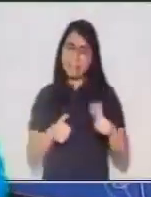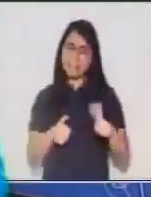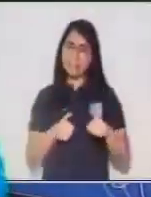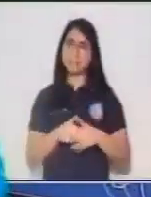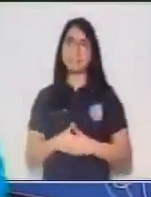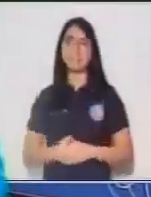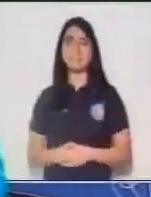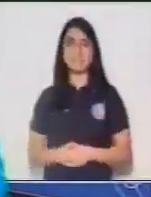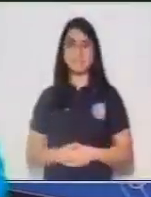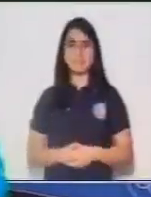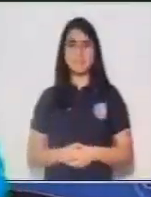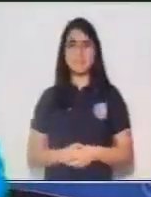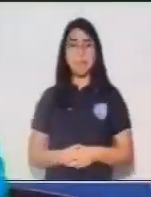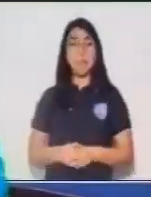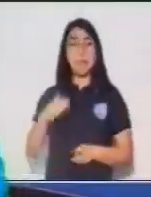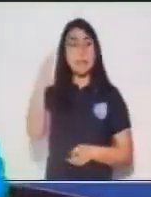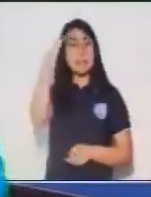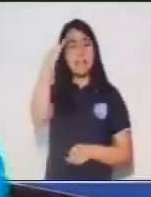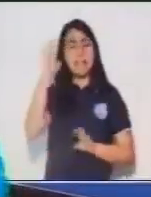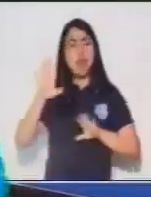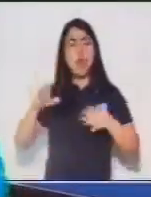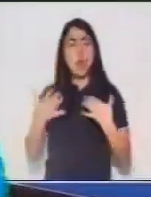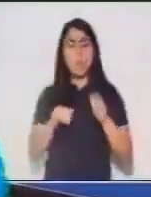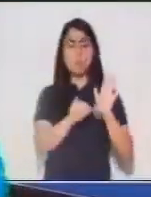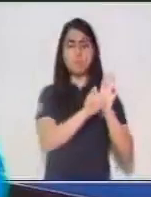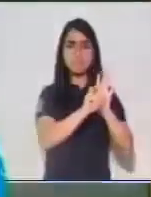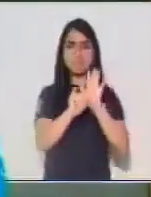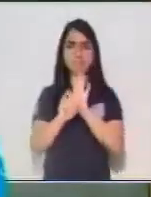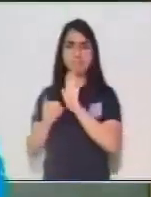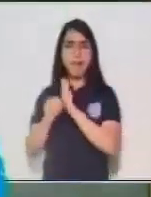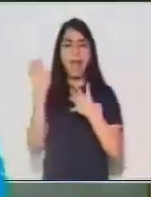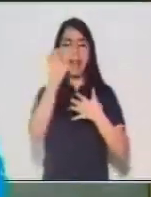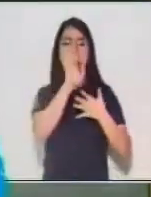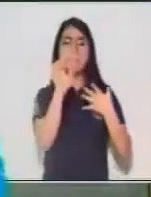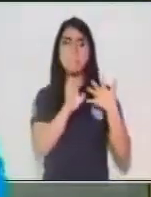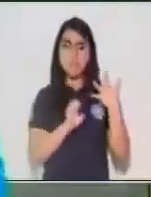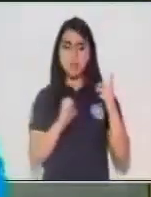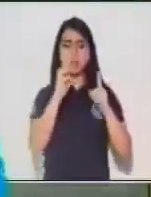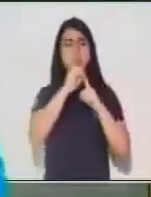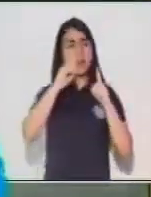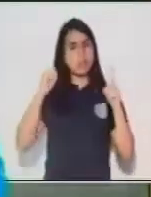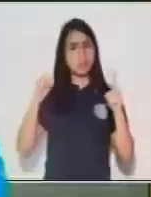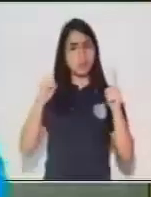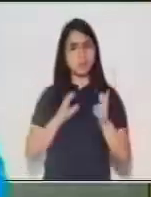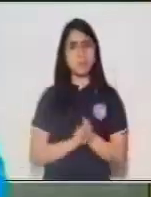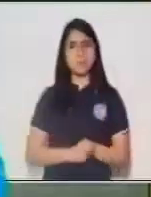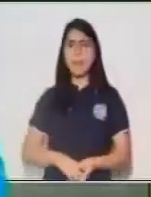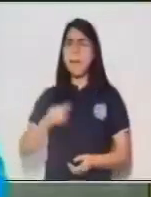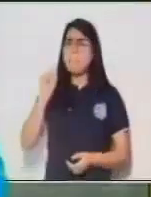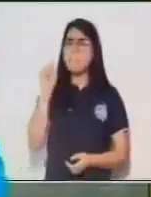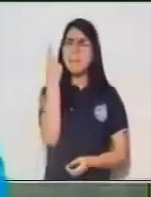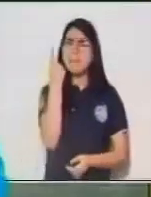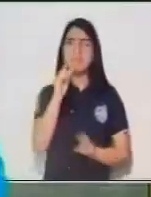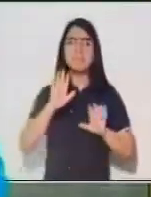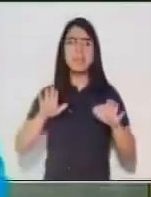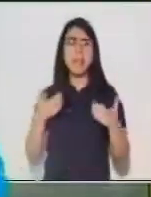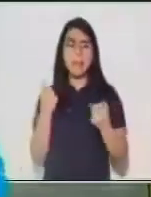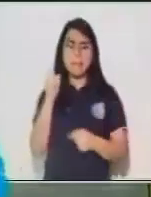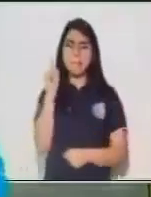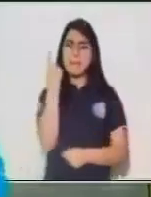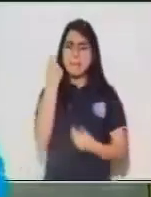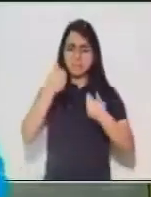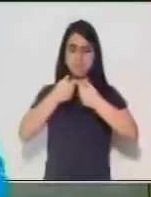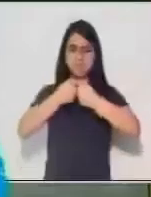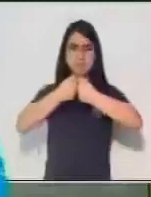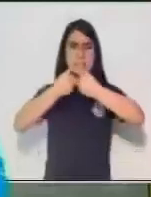¿Cómo debemos ubicar los elementos de una oración? Lo primero es separar el sujeto y predicado.